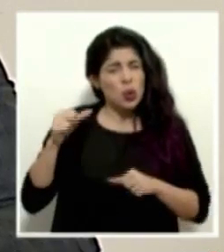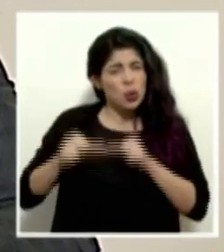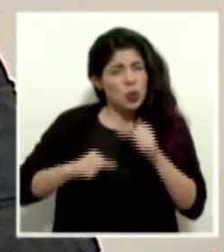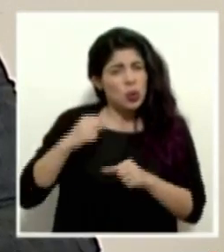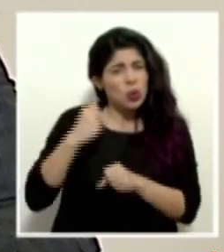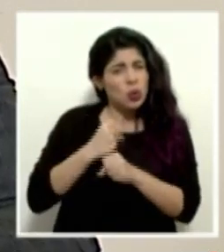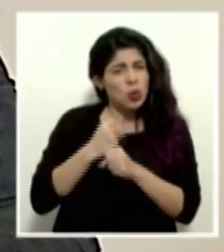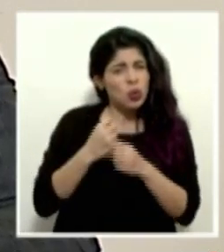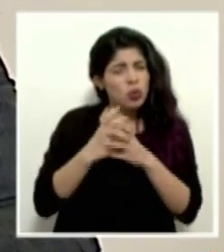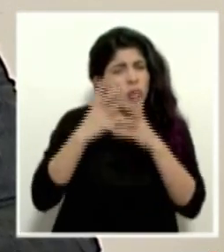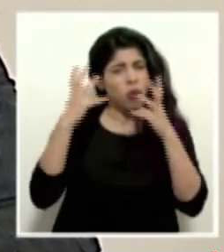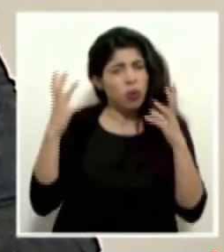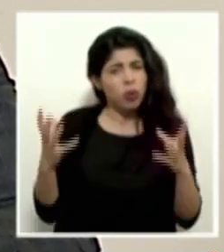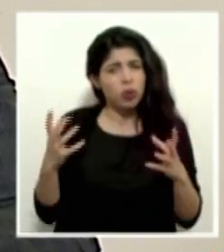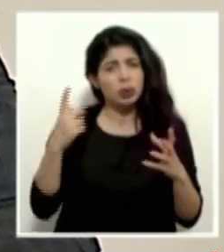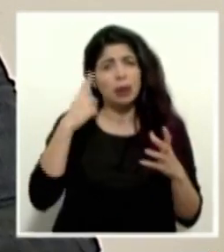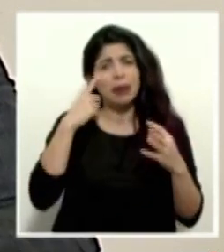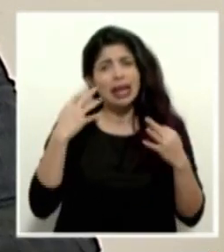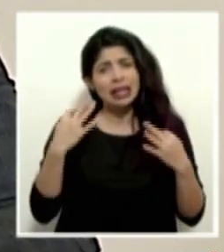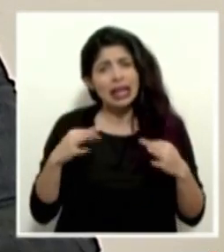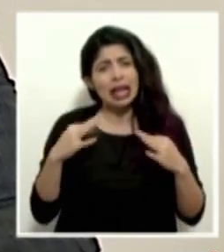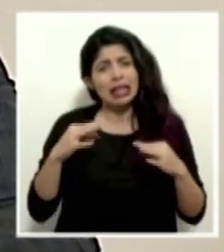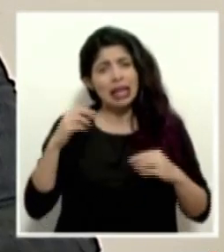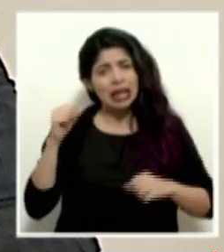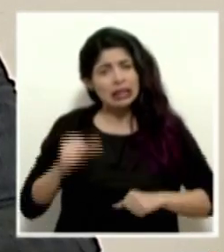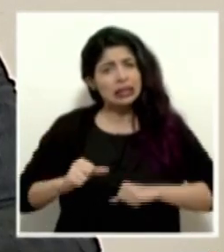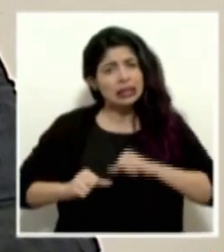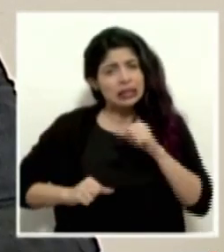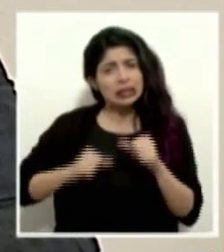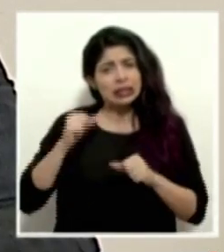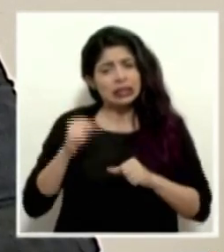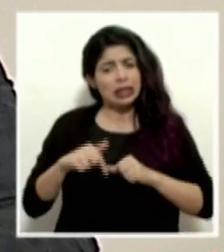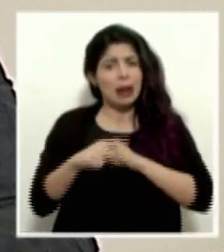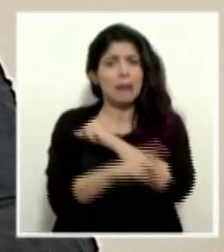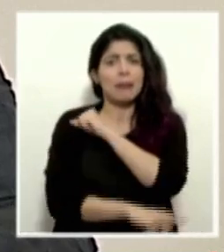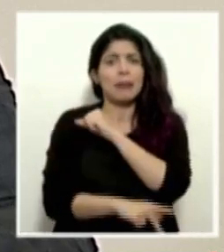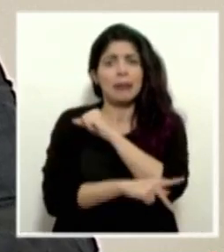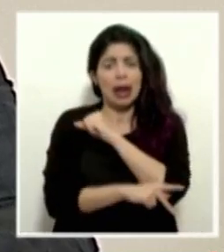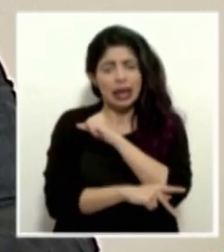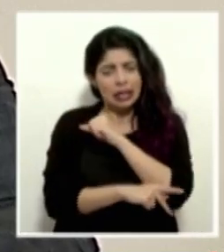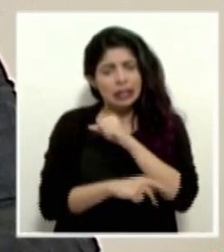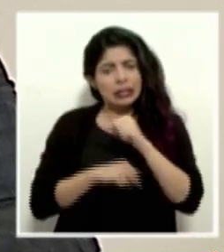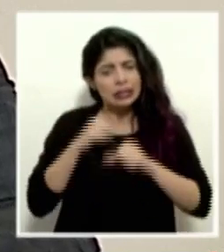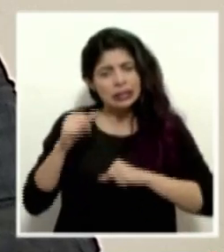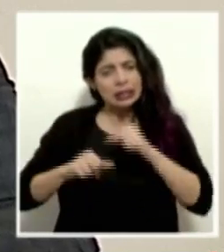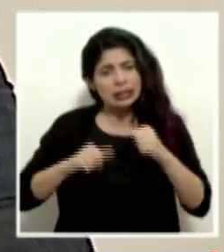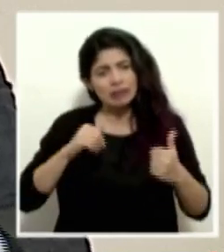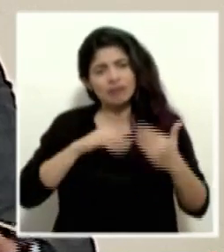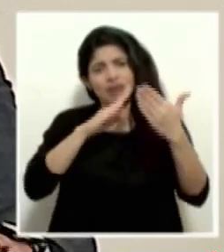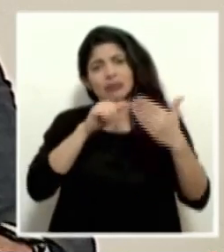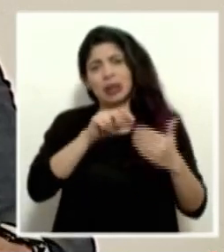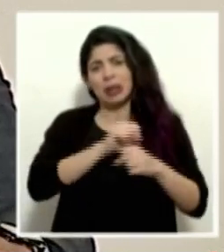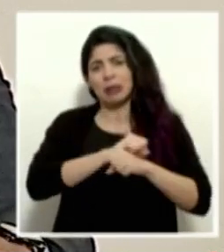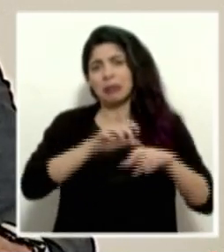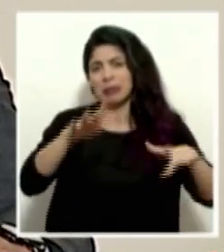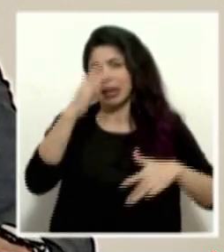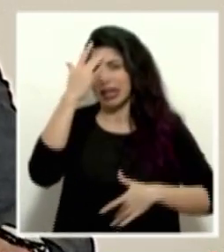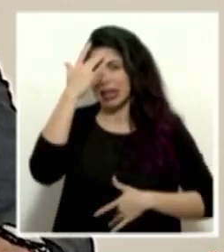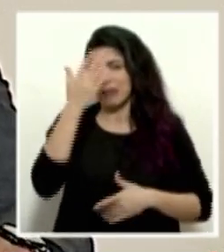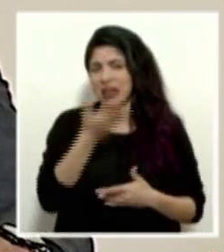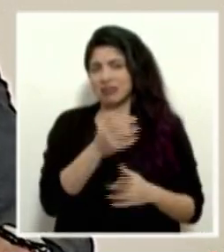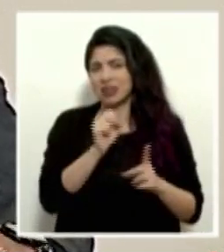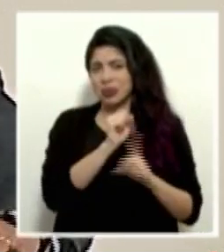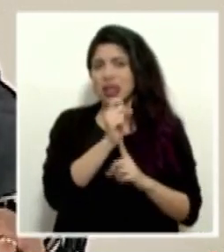mucho por tratar de sacar adelante al país en medio de esta pandemia tan difícil.